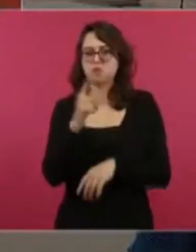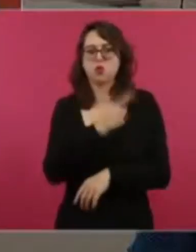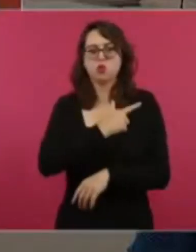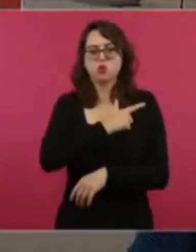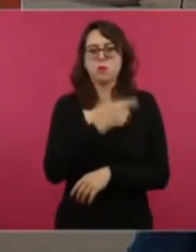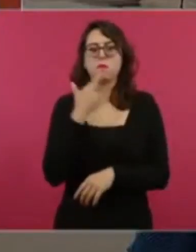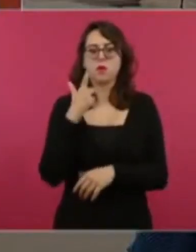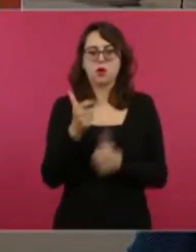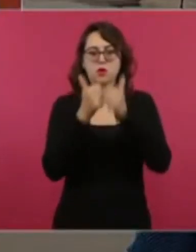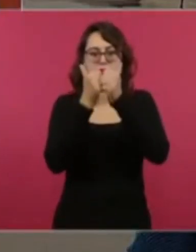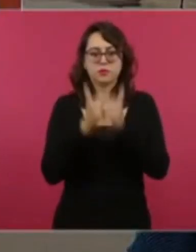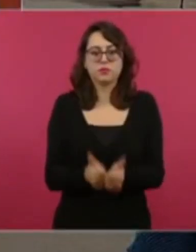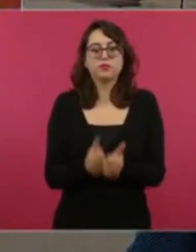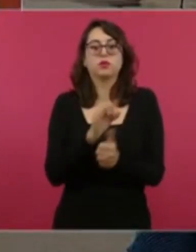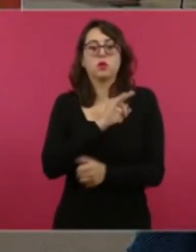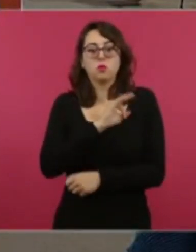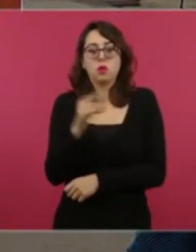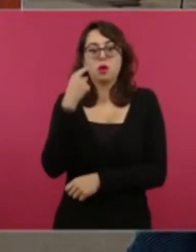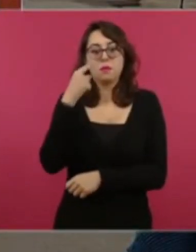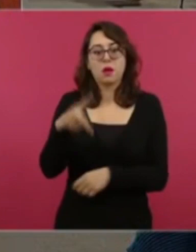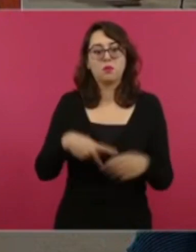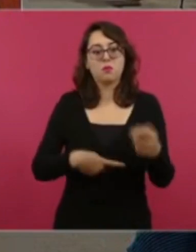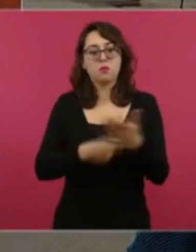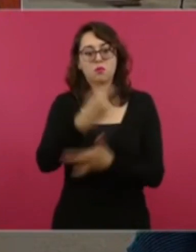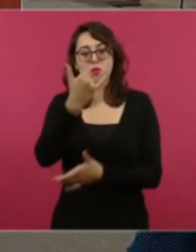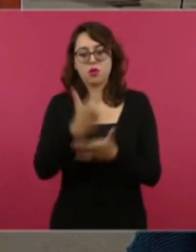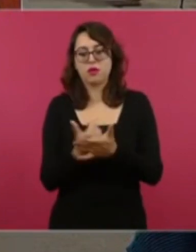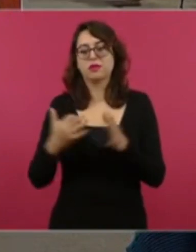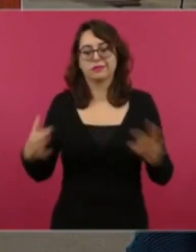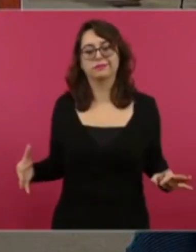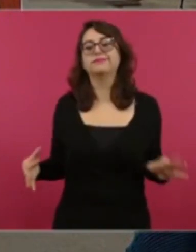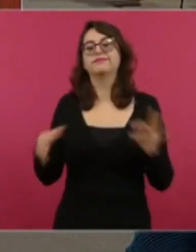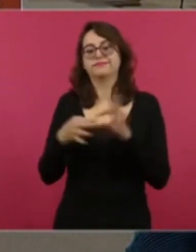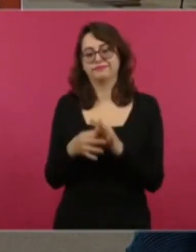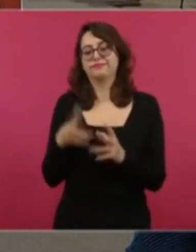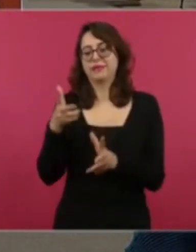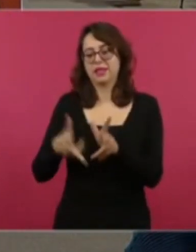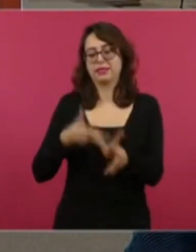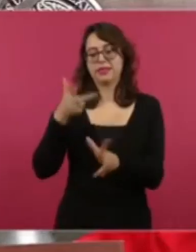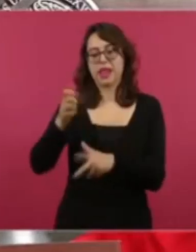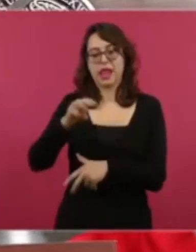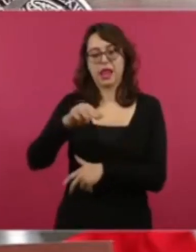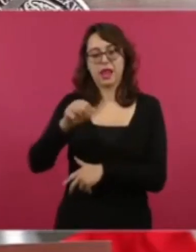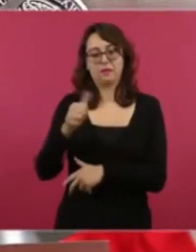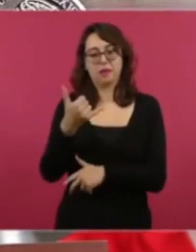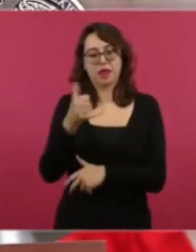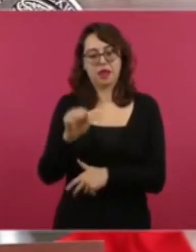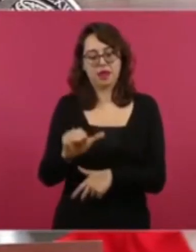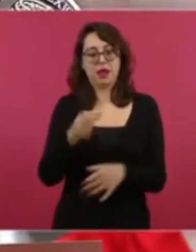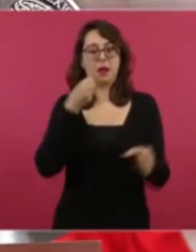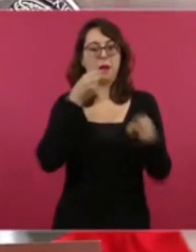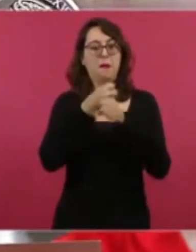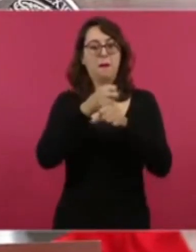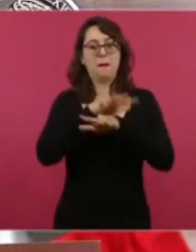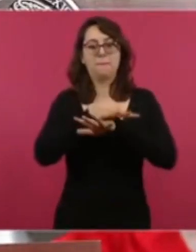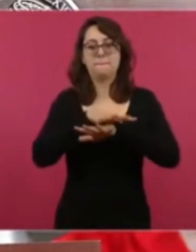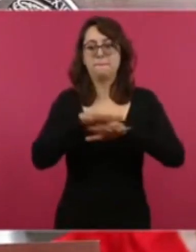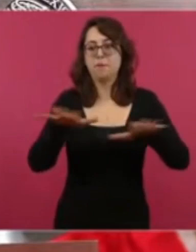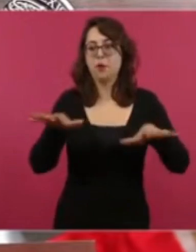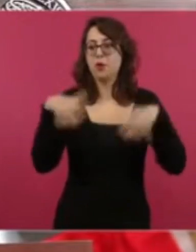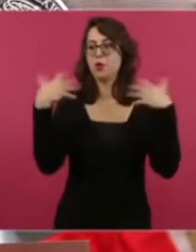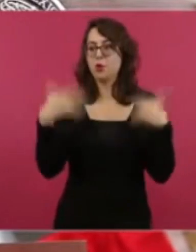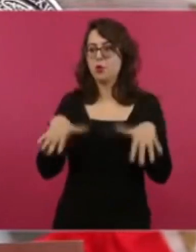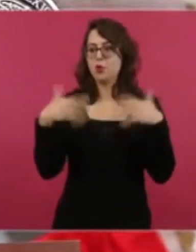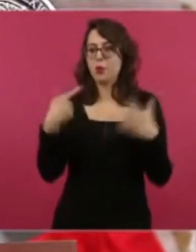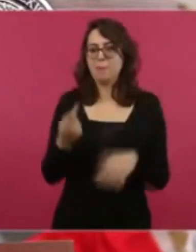Como se ve, la concreación de este proyecto está directamente vinculada al Tren Maya, que no sólo impactará de manera positiva en